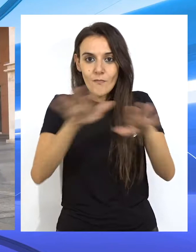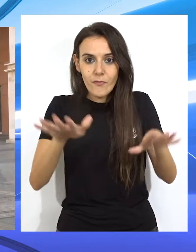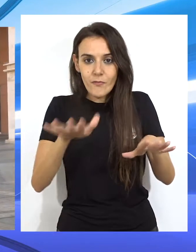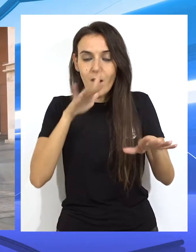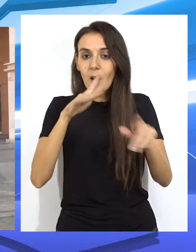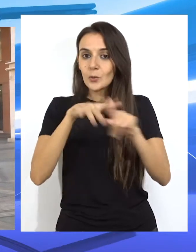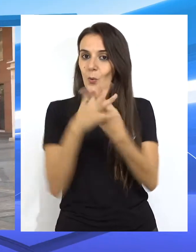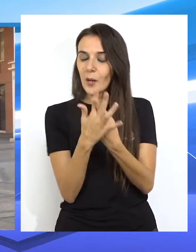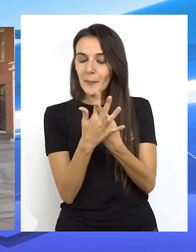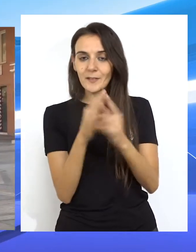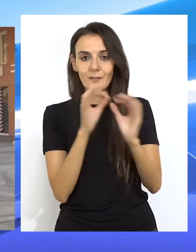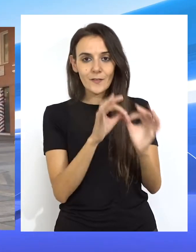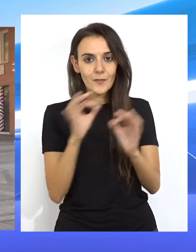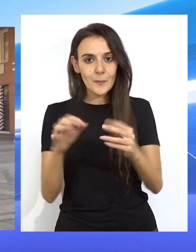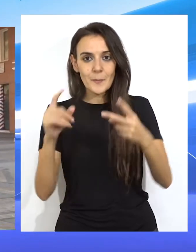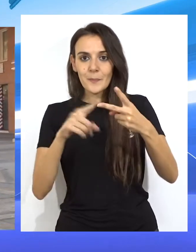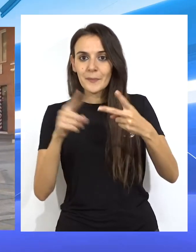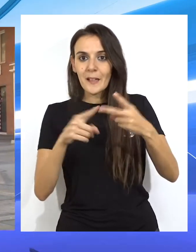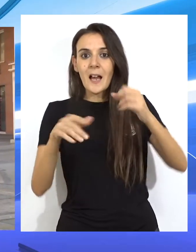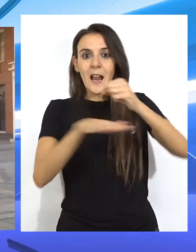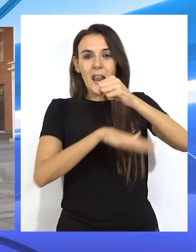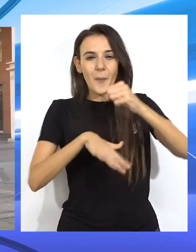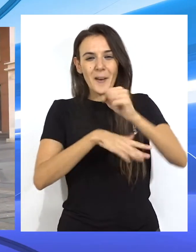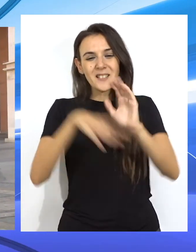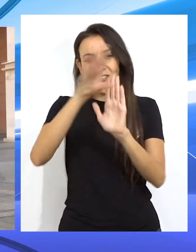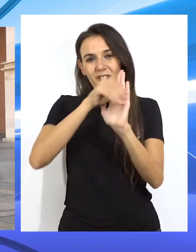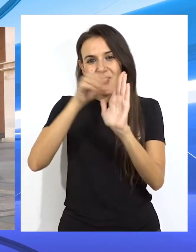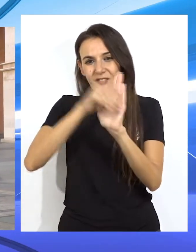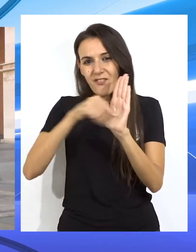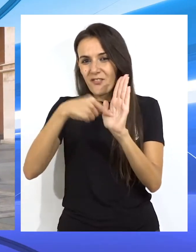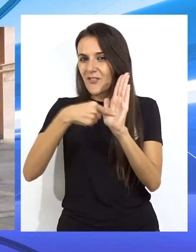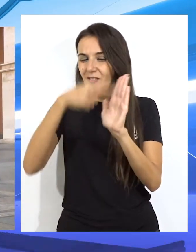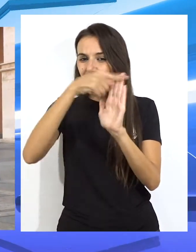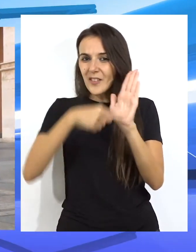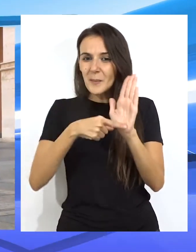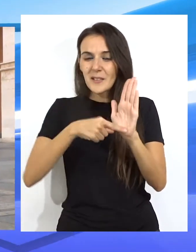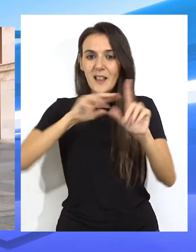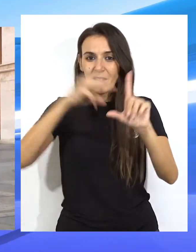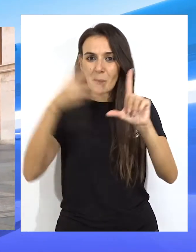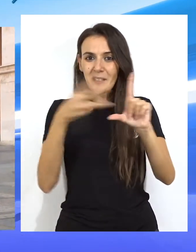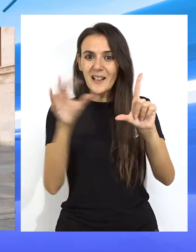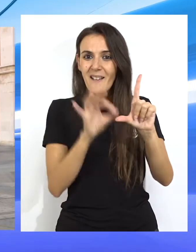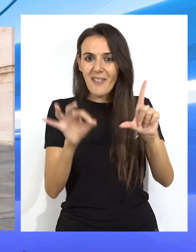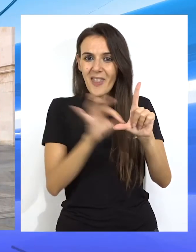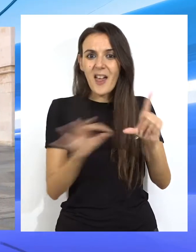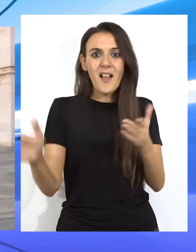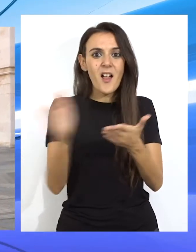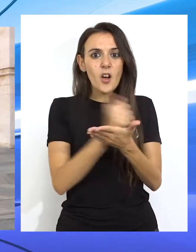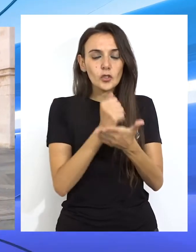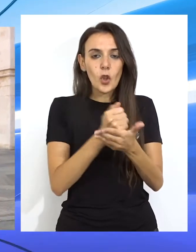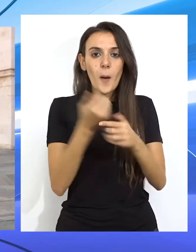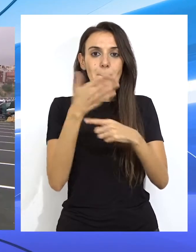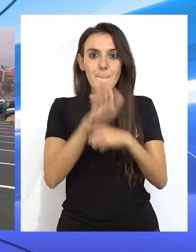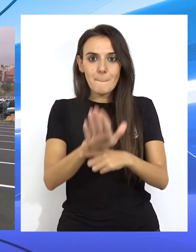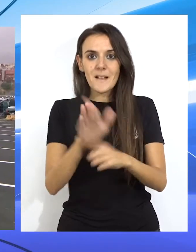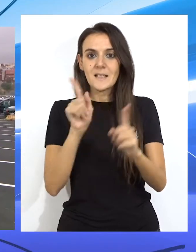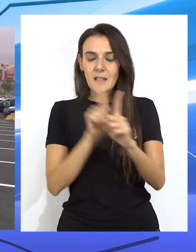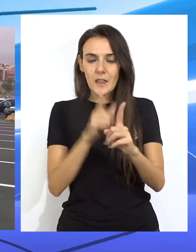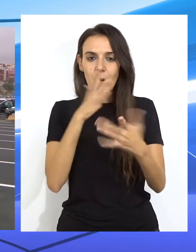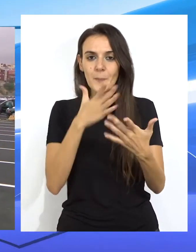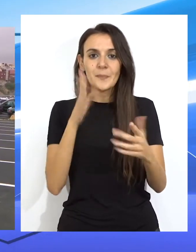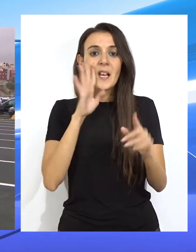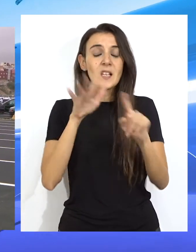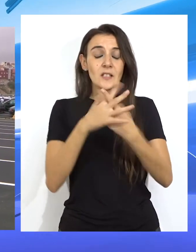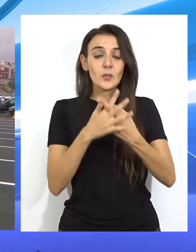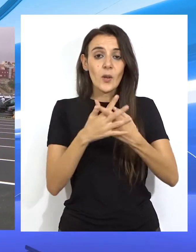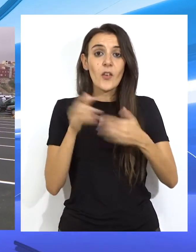que tenemos actualmente, las bases no recogían la tramitación telemática, con lo cual tendría que ser todo presencial. Esto